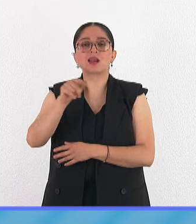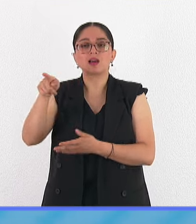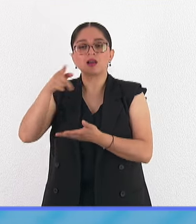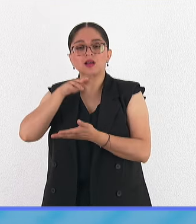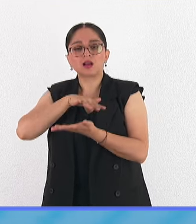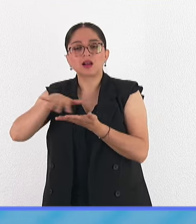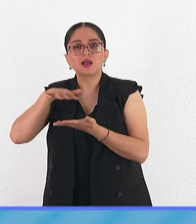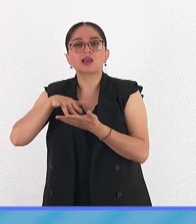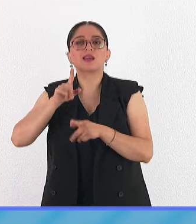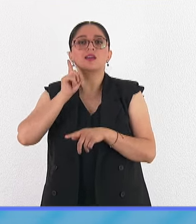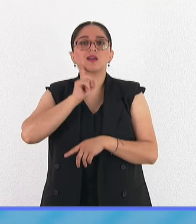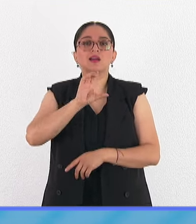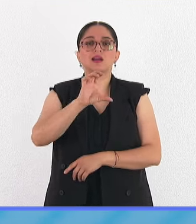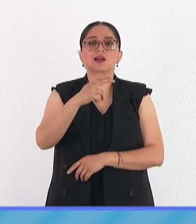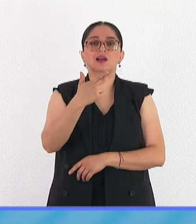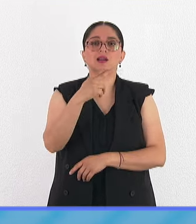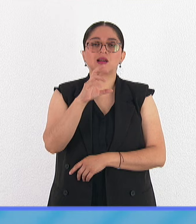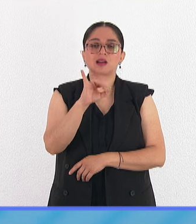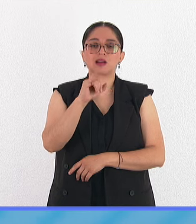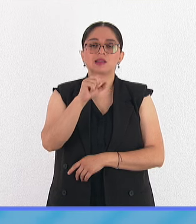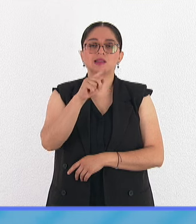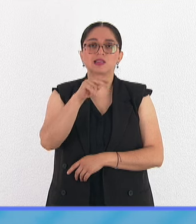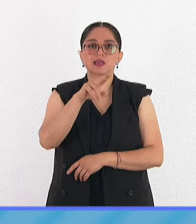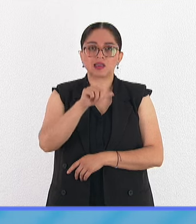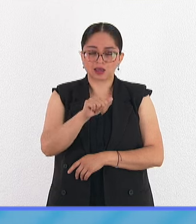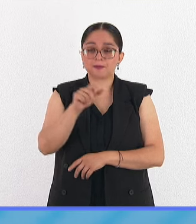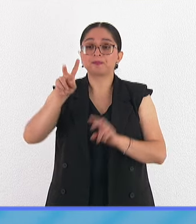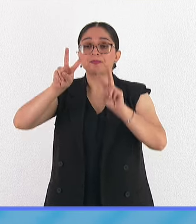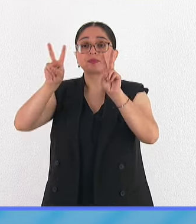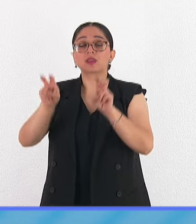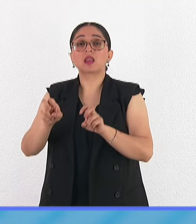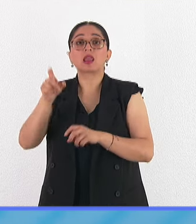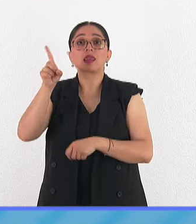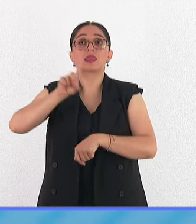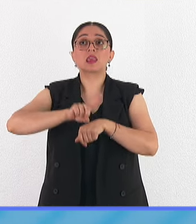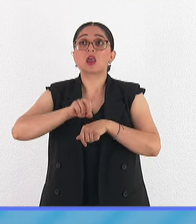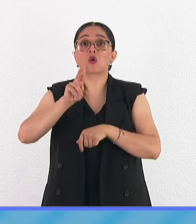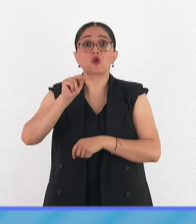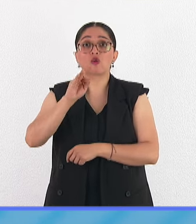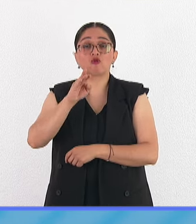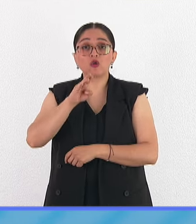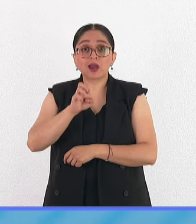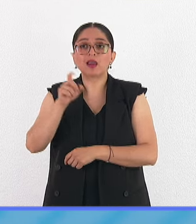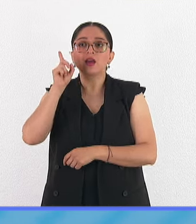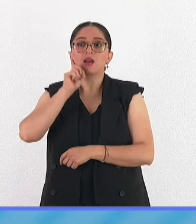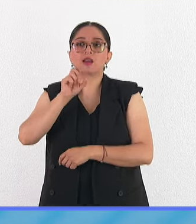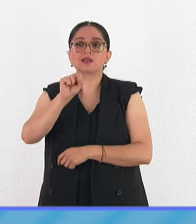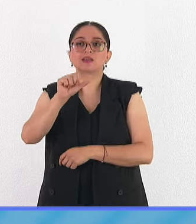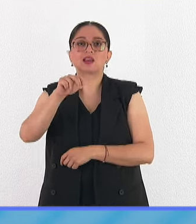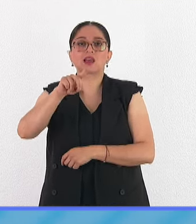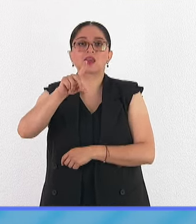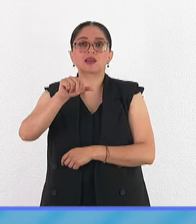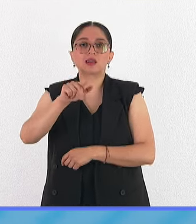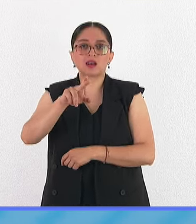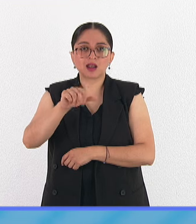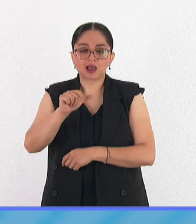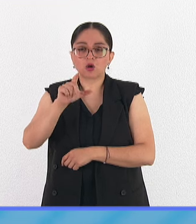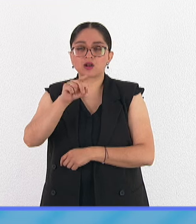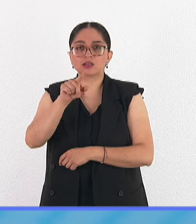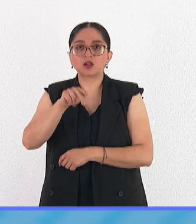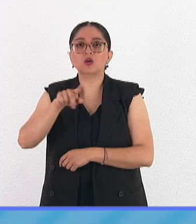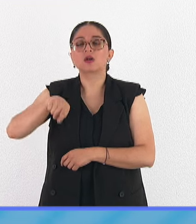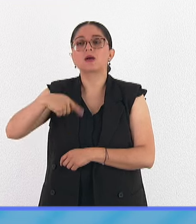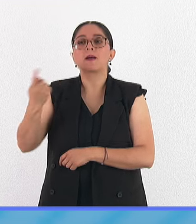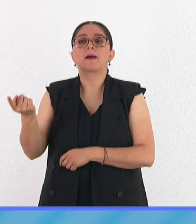Cristina Rivera Garza. Además, El día que no fue, en voz de la poeta y activista Sandra Lorenzano. Males raíces de